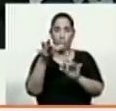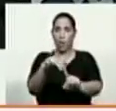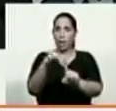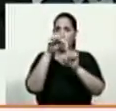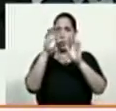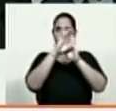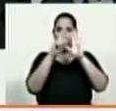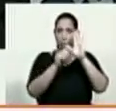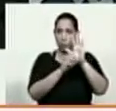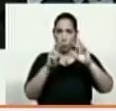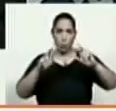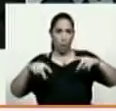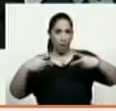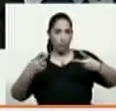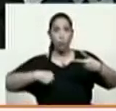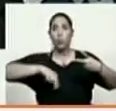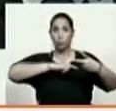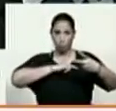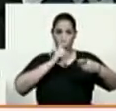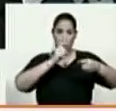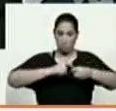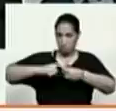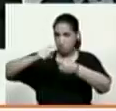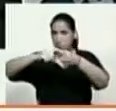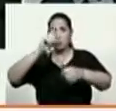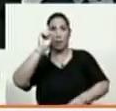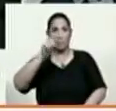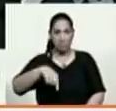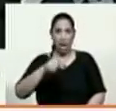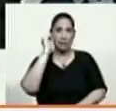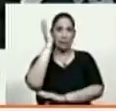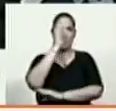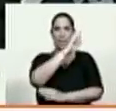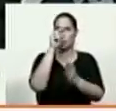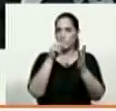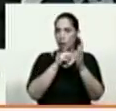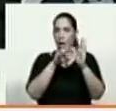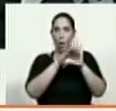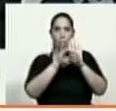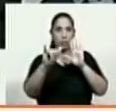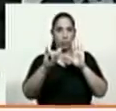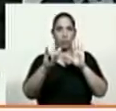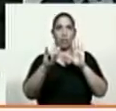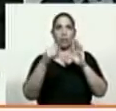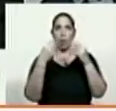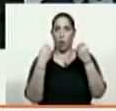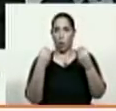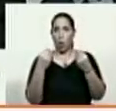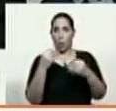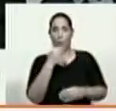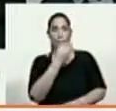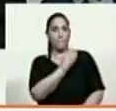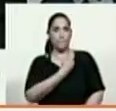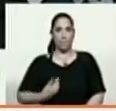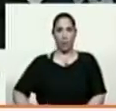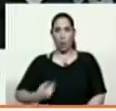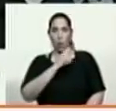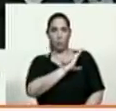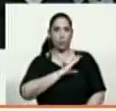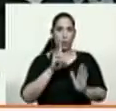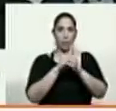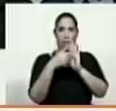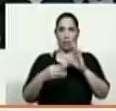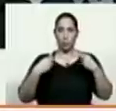donde nosotros fuimos parte de esa Asamblea Nacional Constituyente como Presidente de la Comisión de Derechos Humanos y quiero agregar